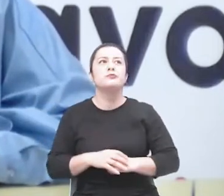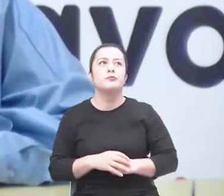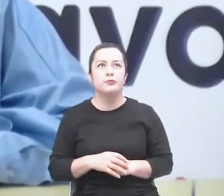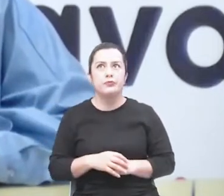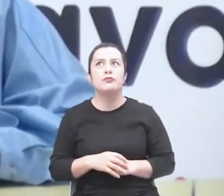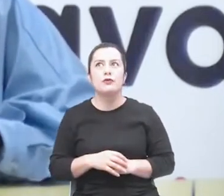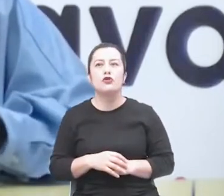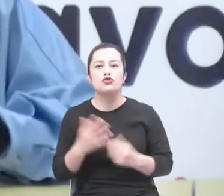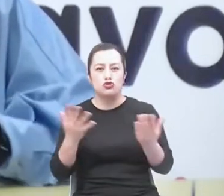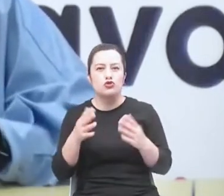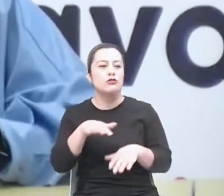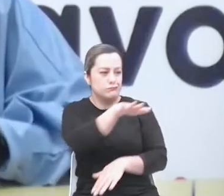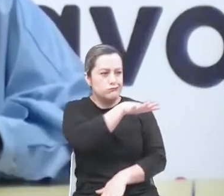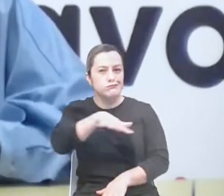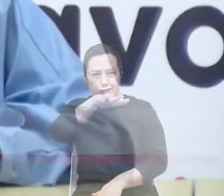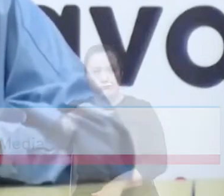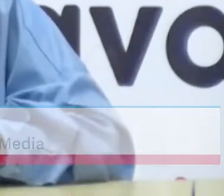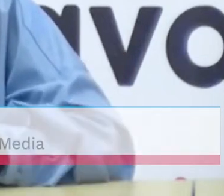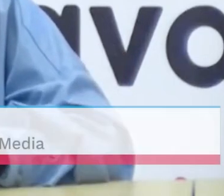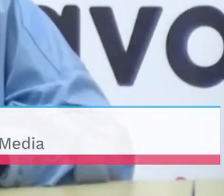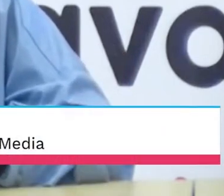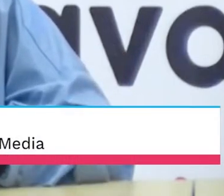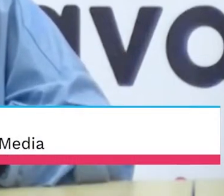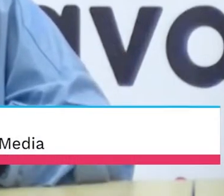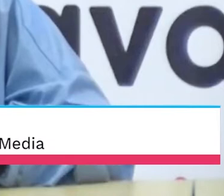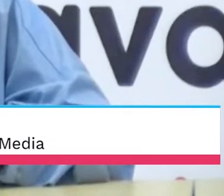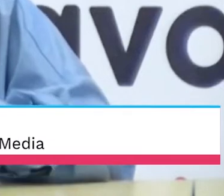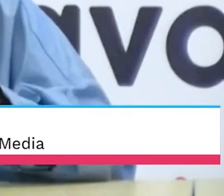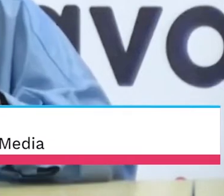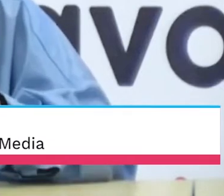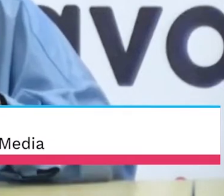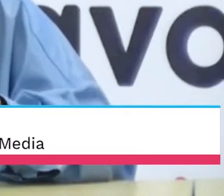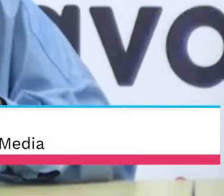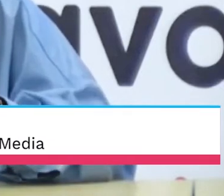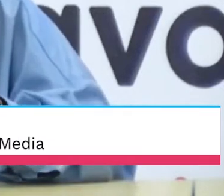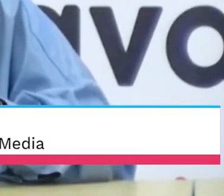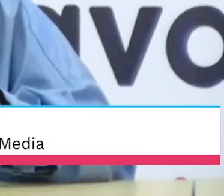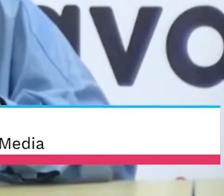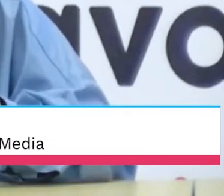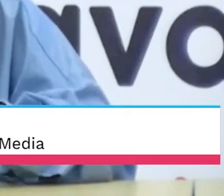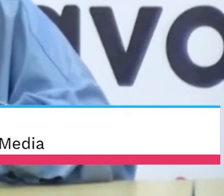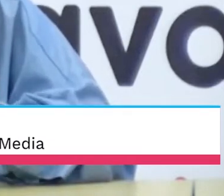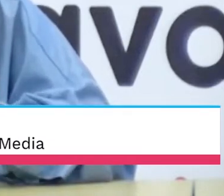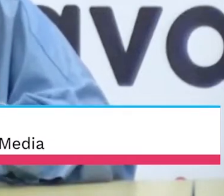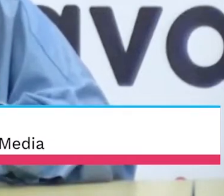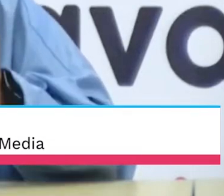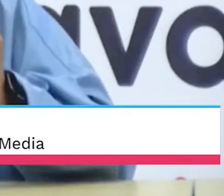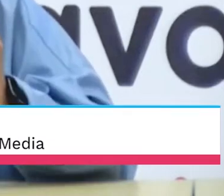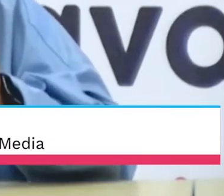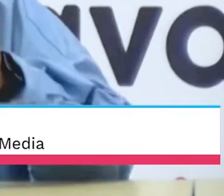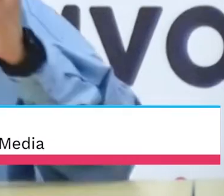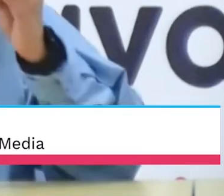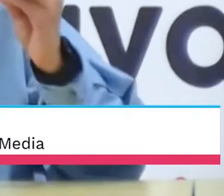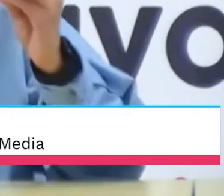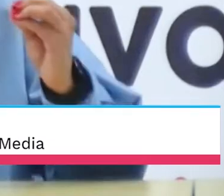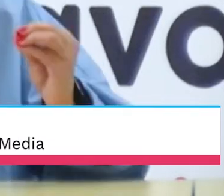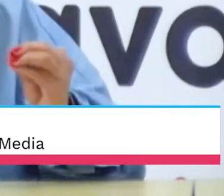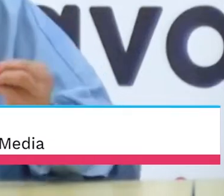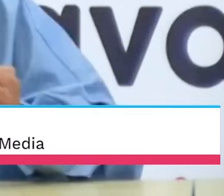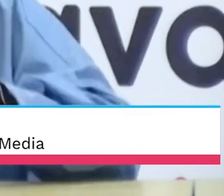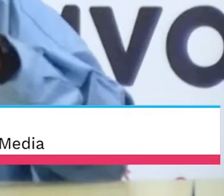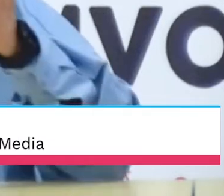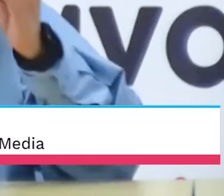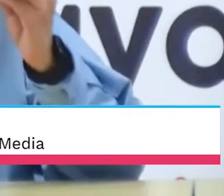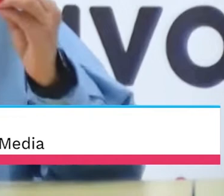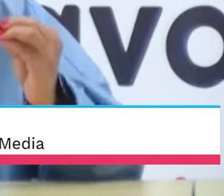en territorio a los niños, maestros y familias, entendiendo que el proceso del niño es integral, que lo que interesa en educación